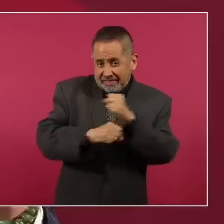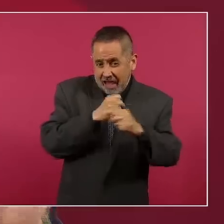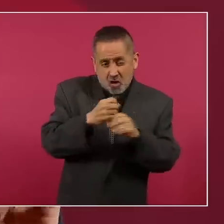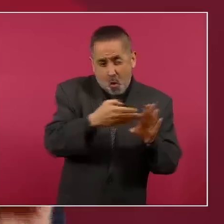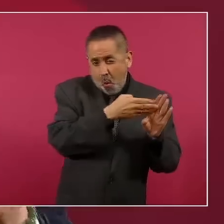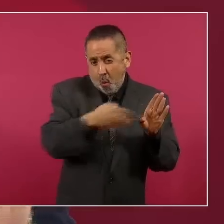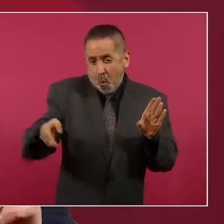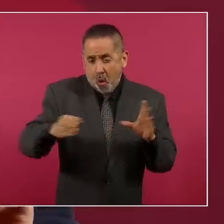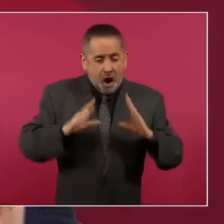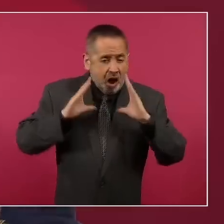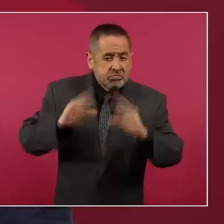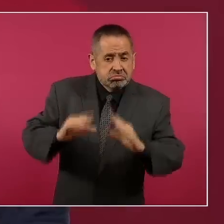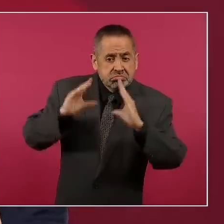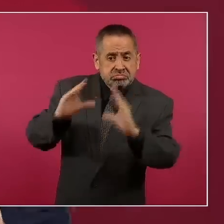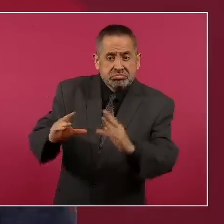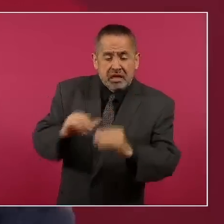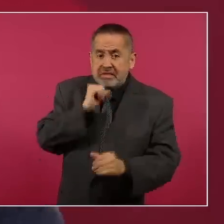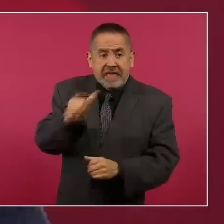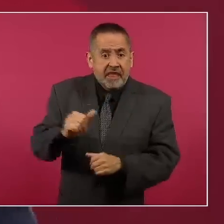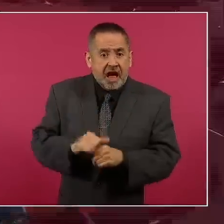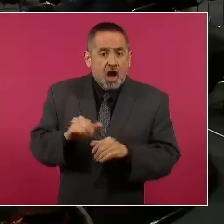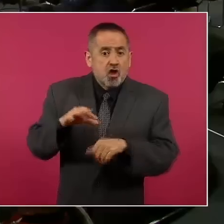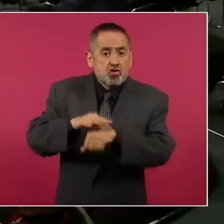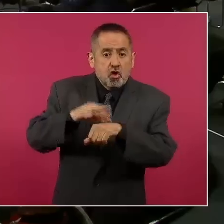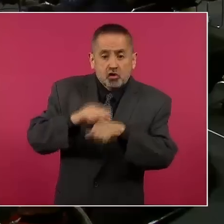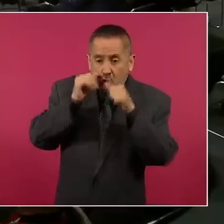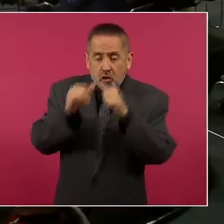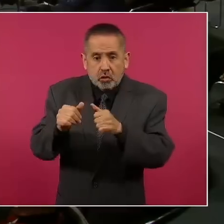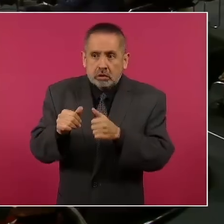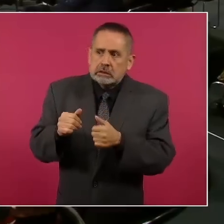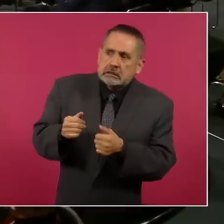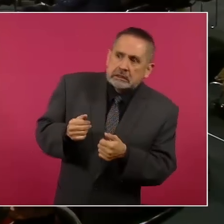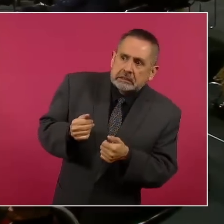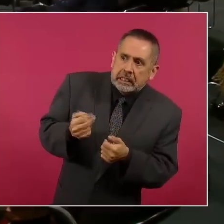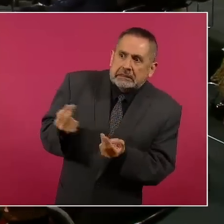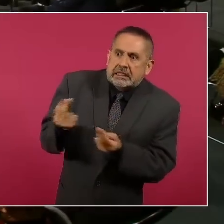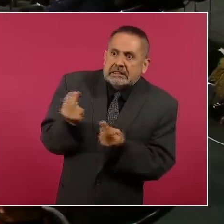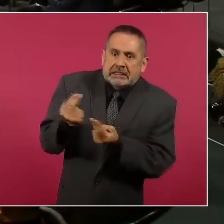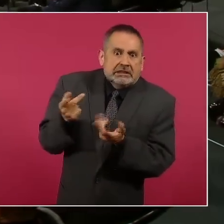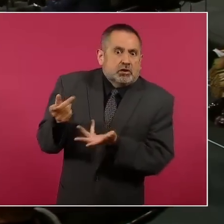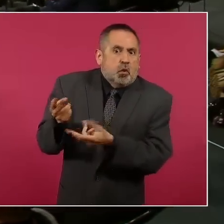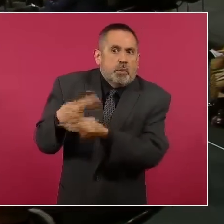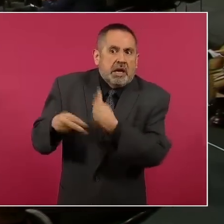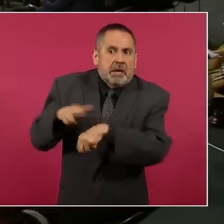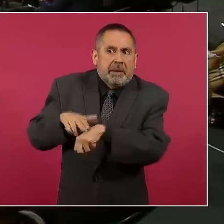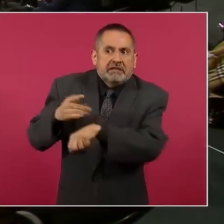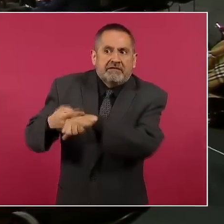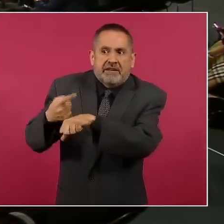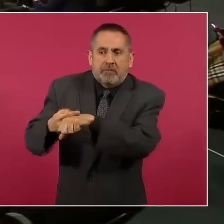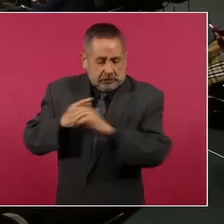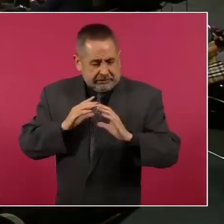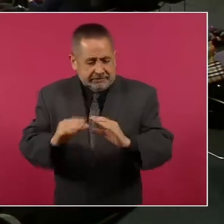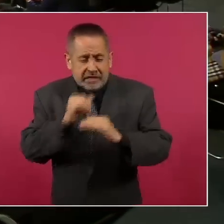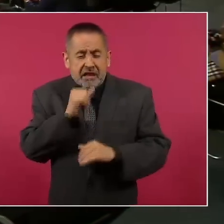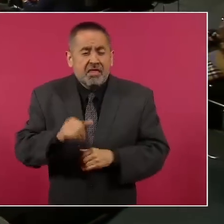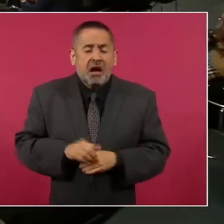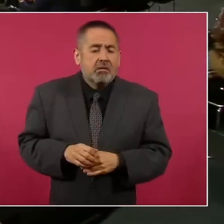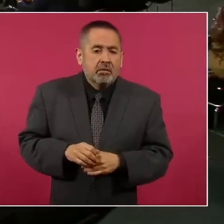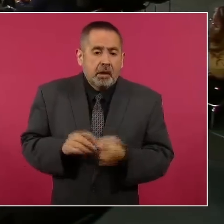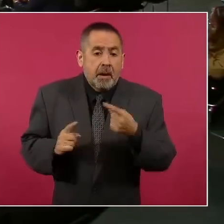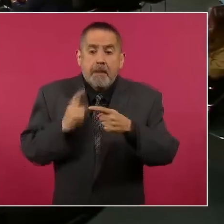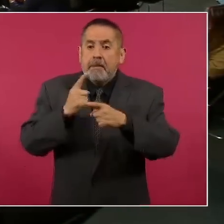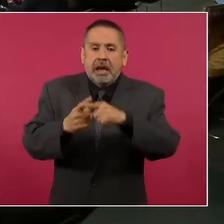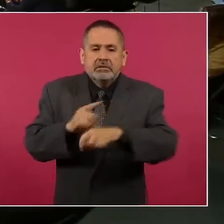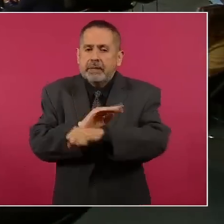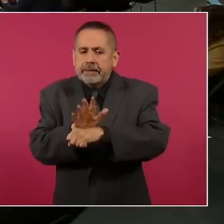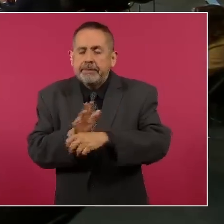se hayan formado los médicos suficientes para los que iba a necesitar el mismo sistema de salud. A eso súmele la pandemia.